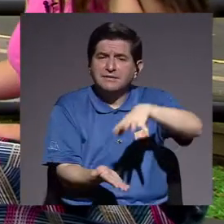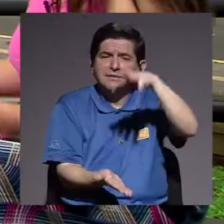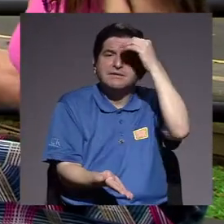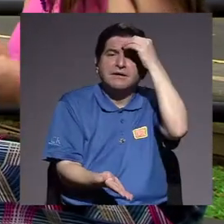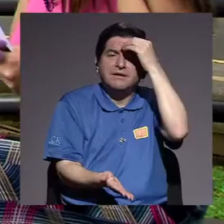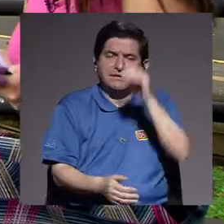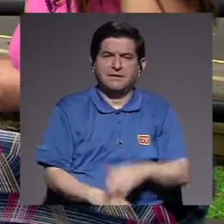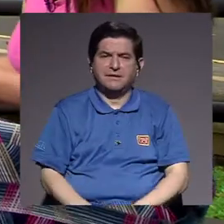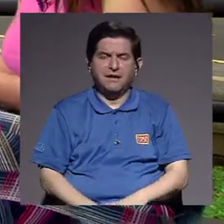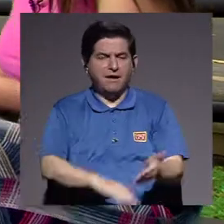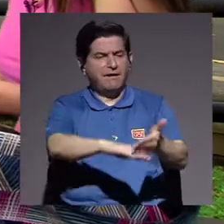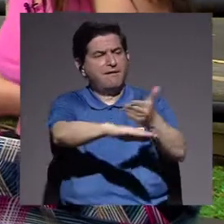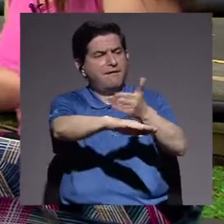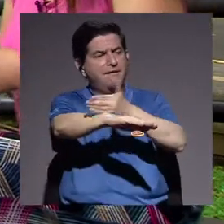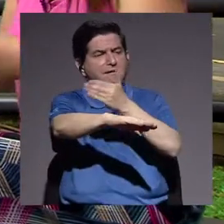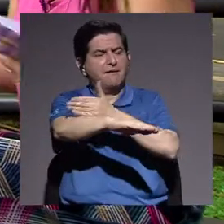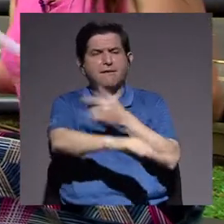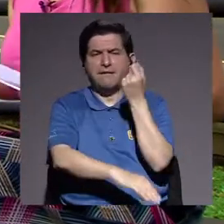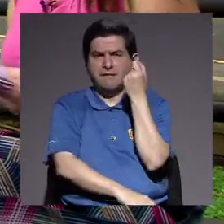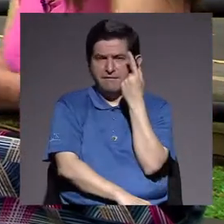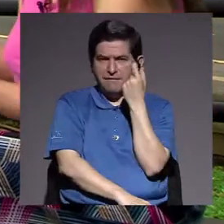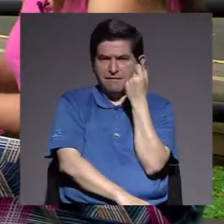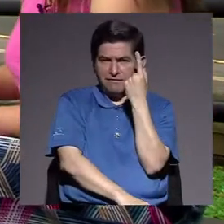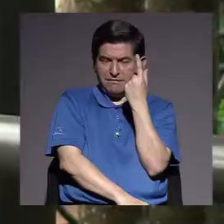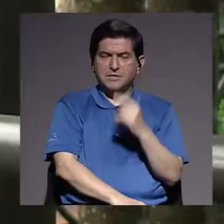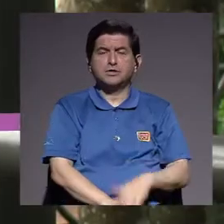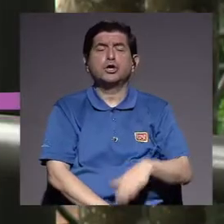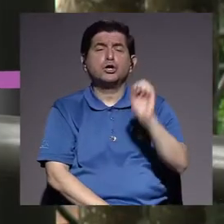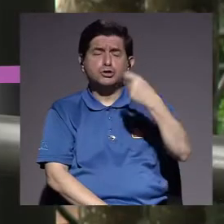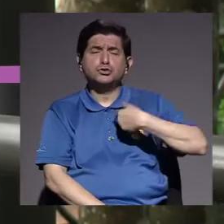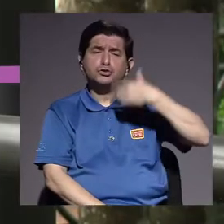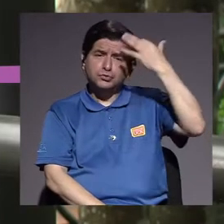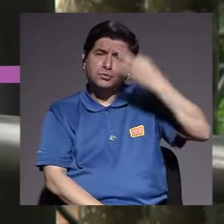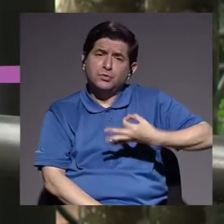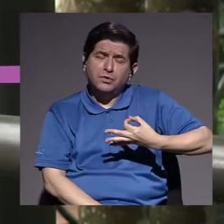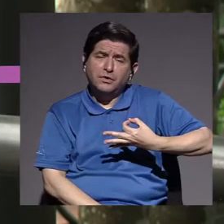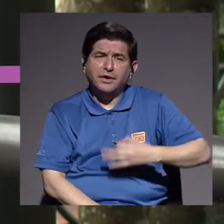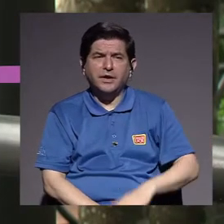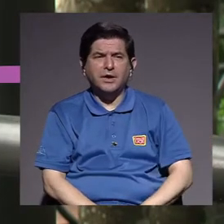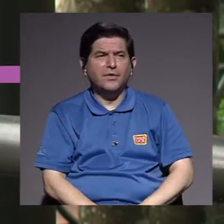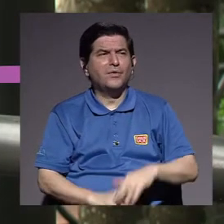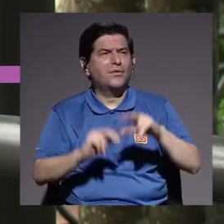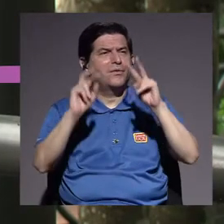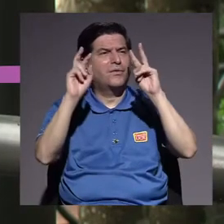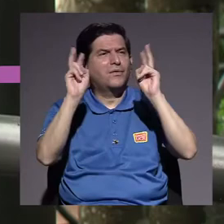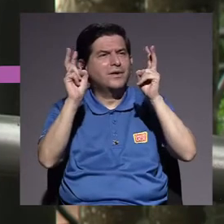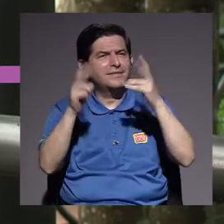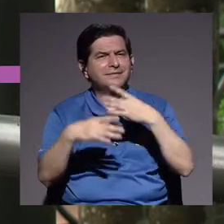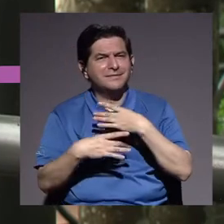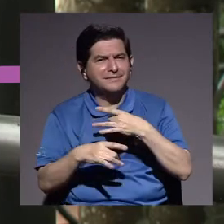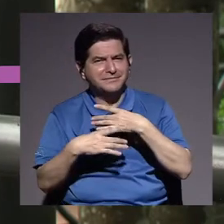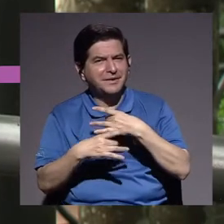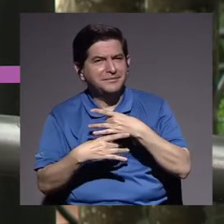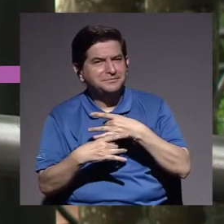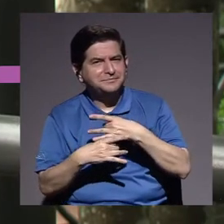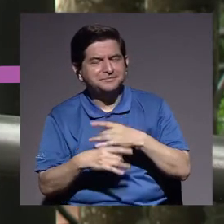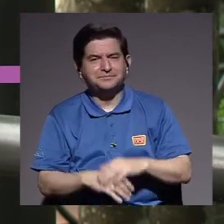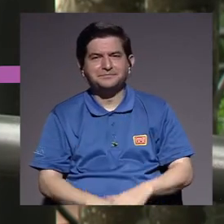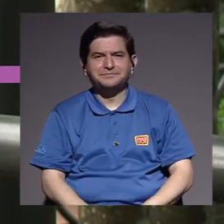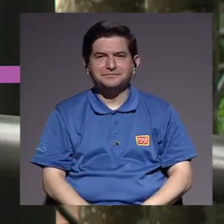aprender, ¿verdad? Para mejorar, para entender y sí. Sí, yo creo que ahí es como el tema de, es muy curioso,